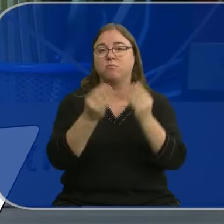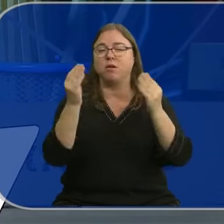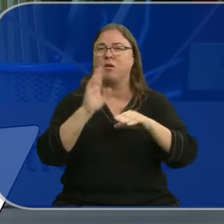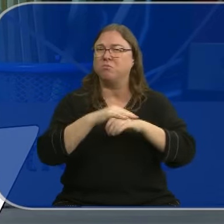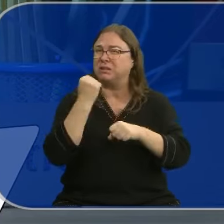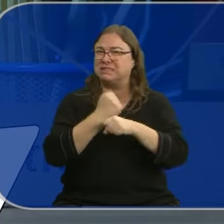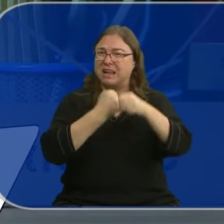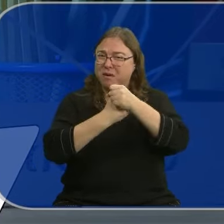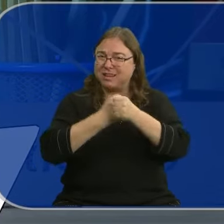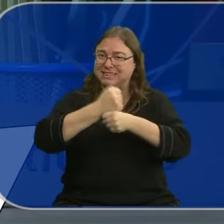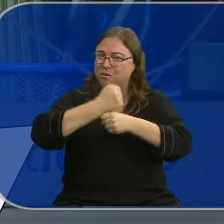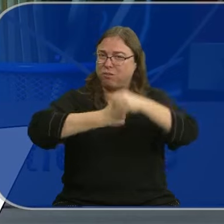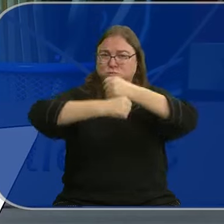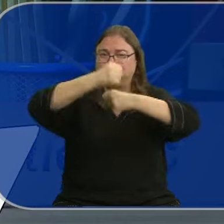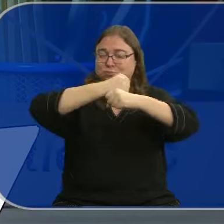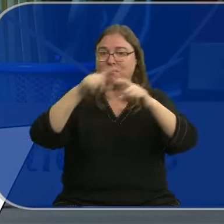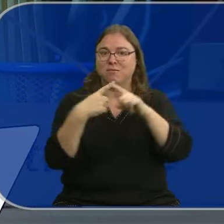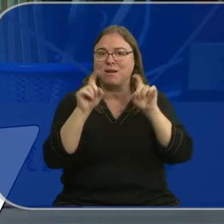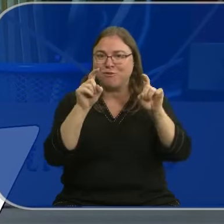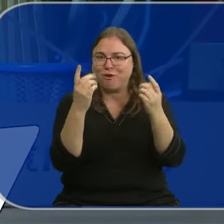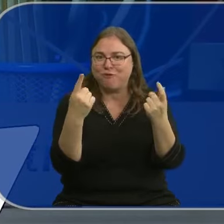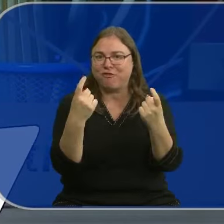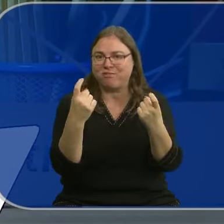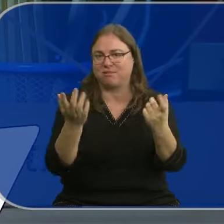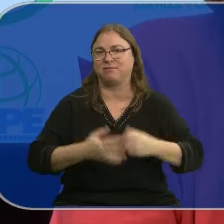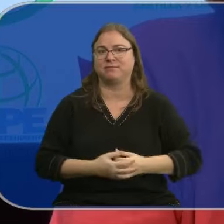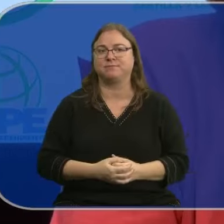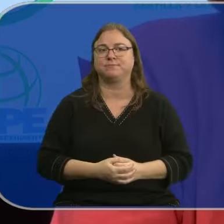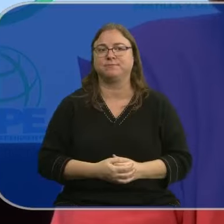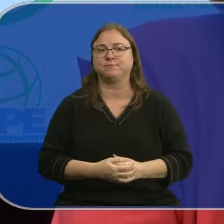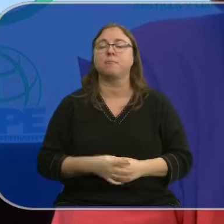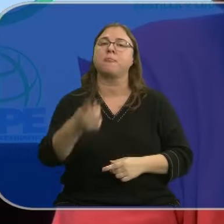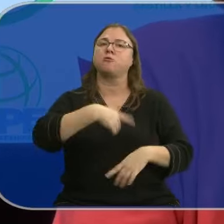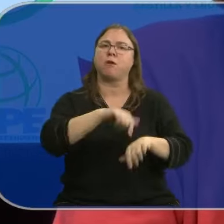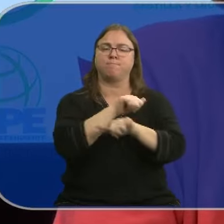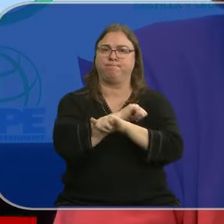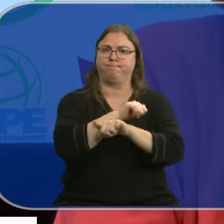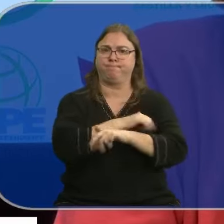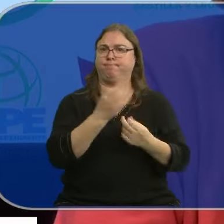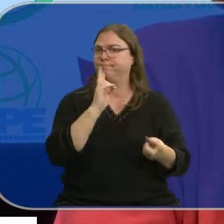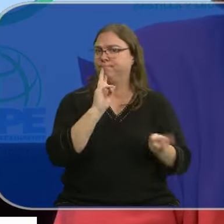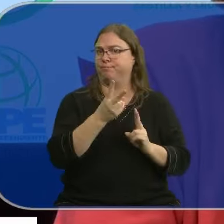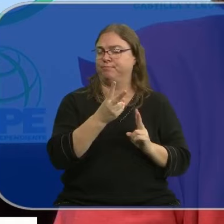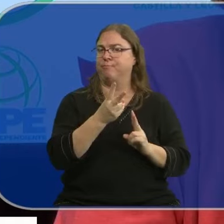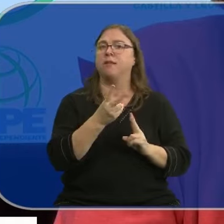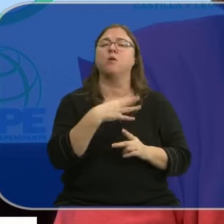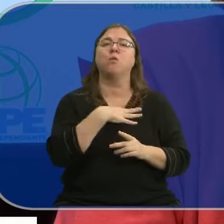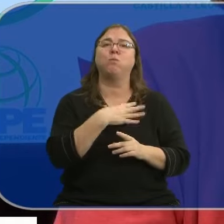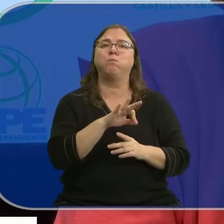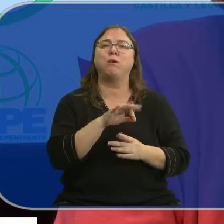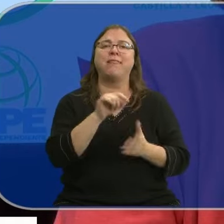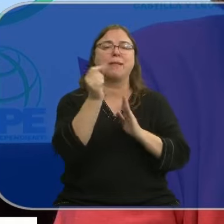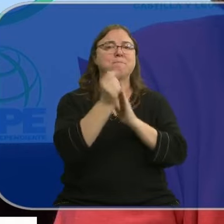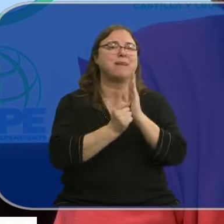la sobrecarga de trabajo y el déficit de docentes. A la espera de que reaccionen, no descartamos